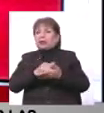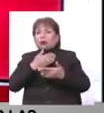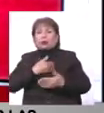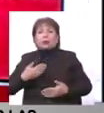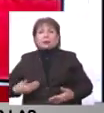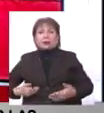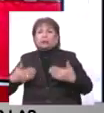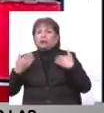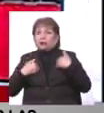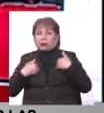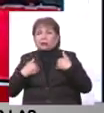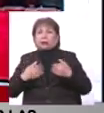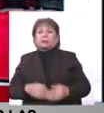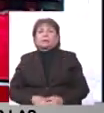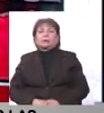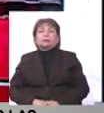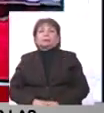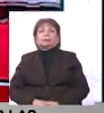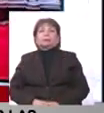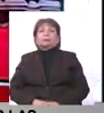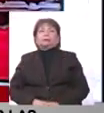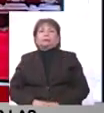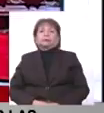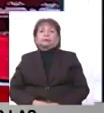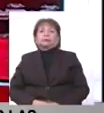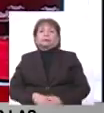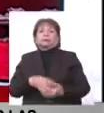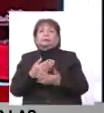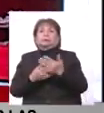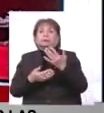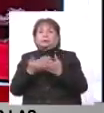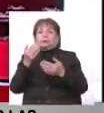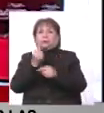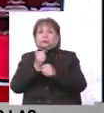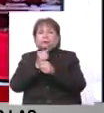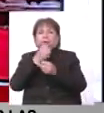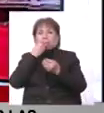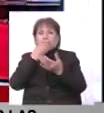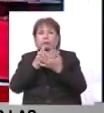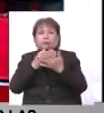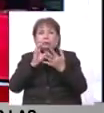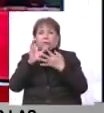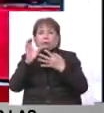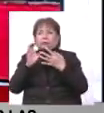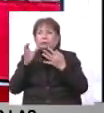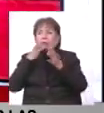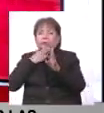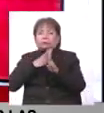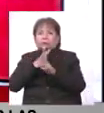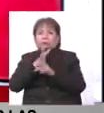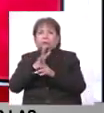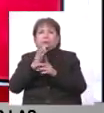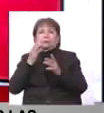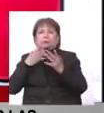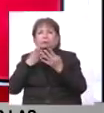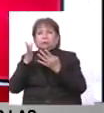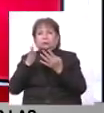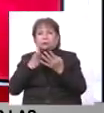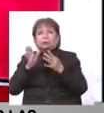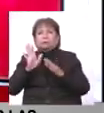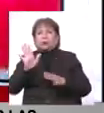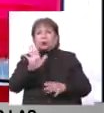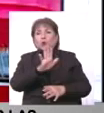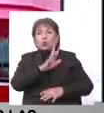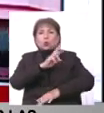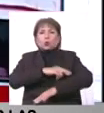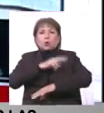gobiernos tengan, en este caso, mano de obra tanto calificada, de manera directa o indirecta, en sus